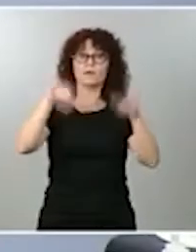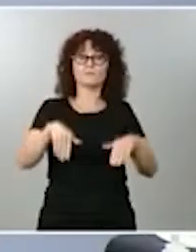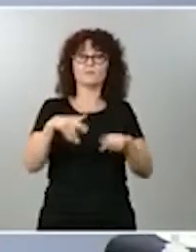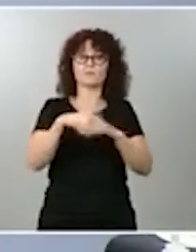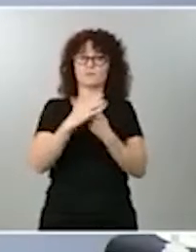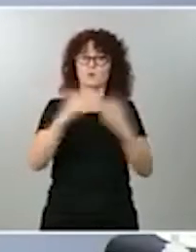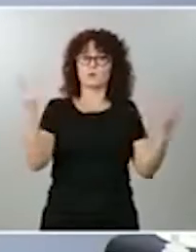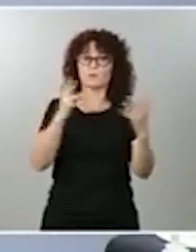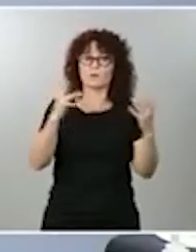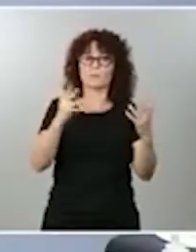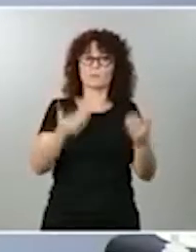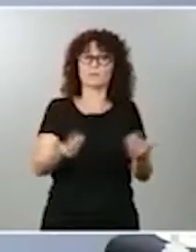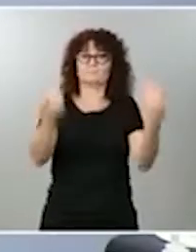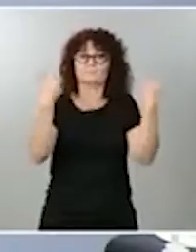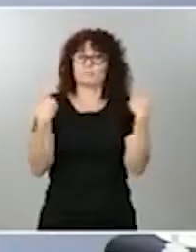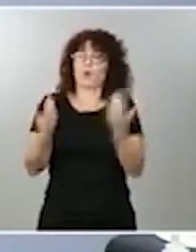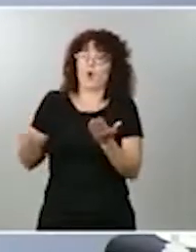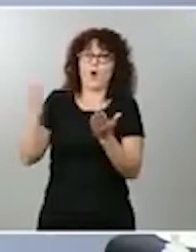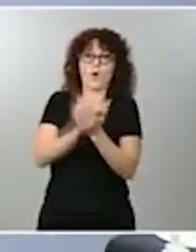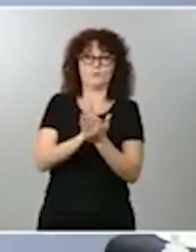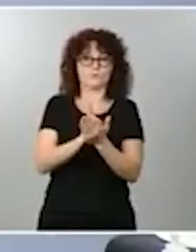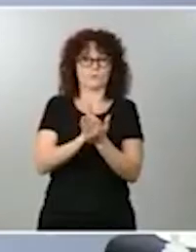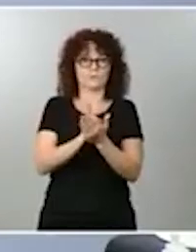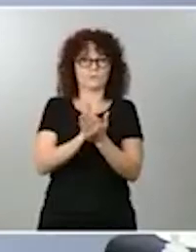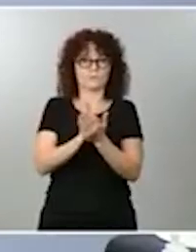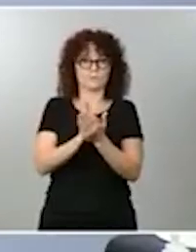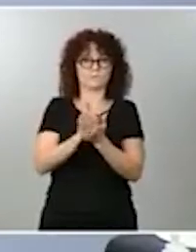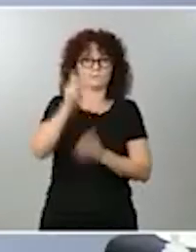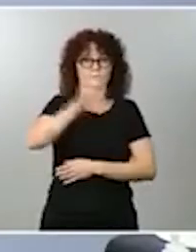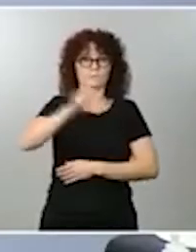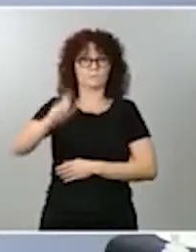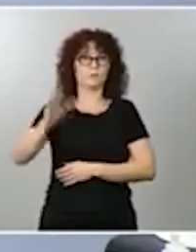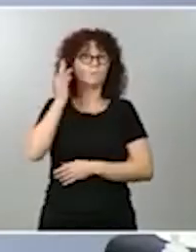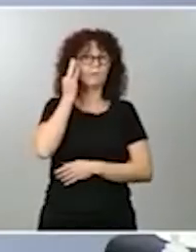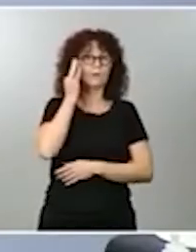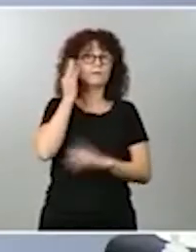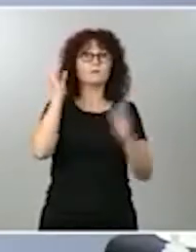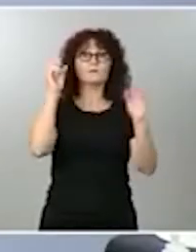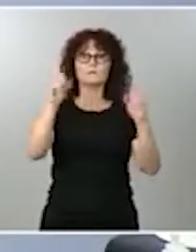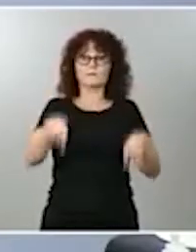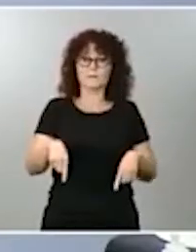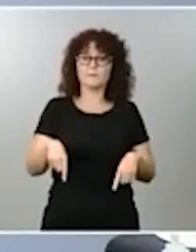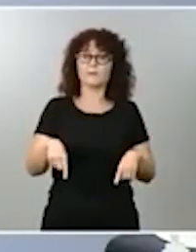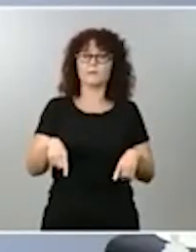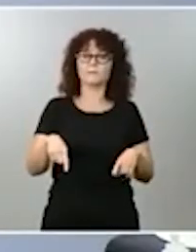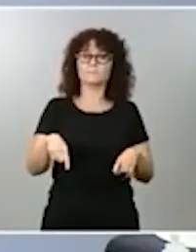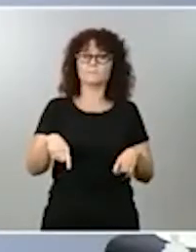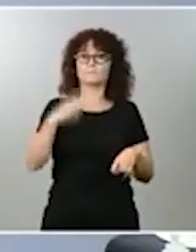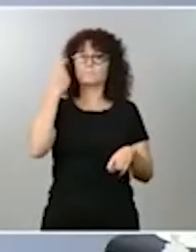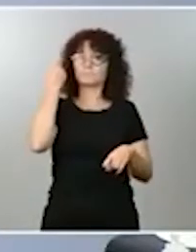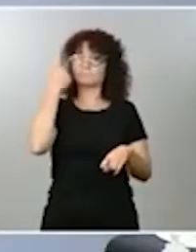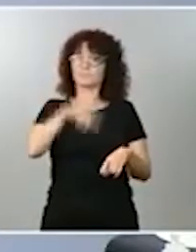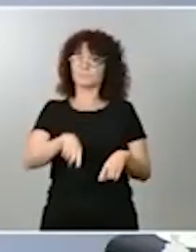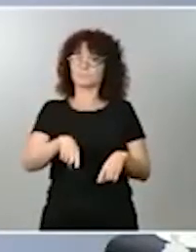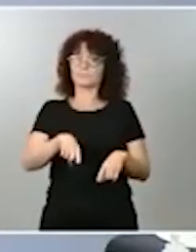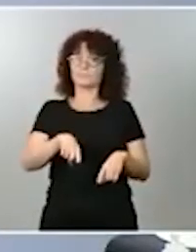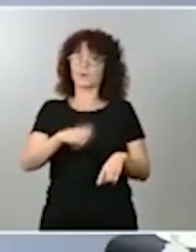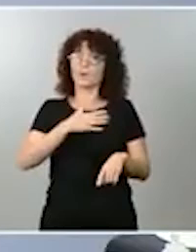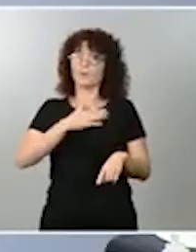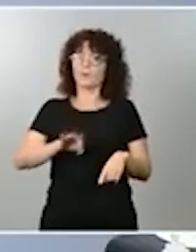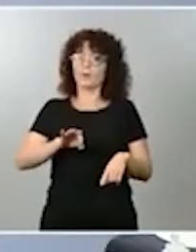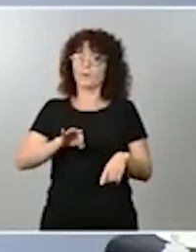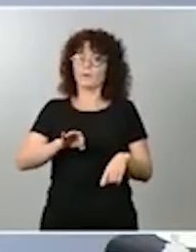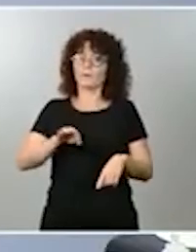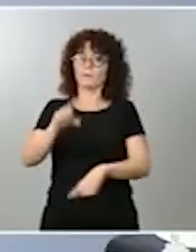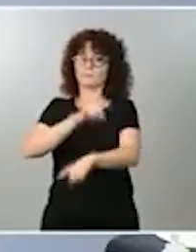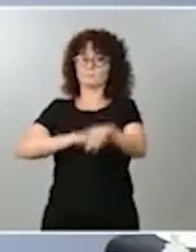volverá a recaer sobre las mujeres y, sobre todo, de que se pueden producir retrasos, retrocesos de